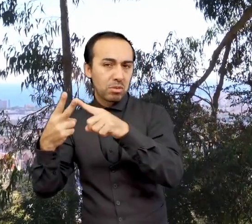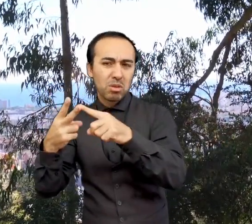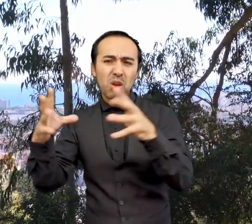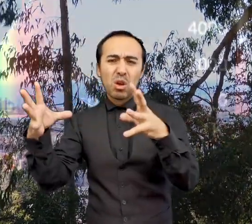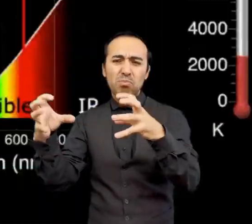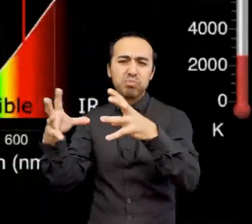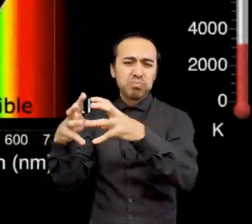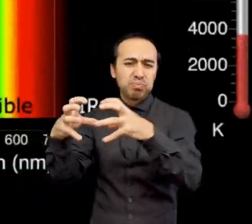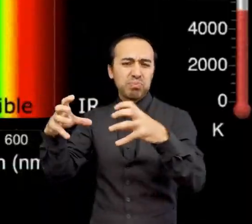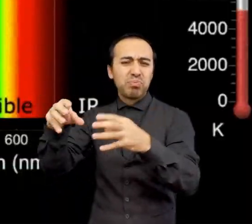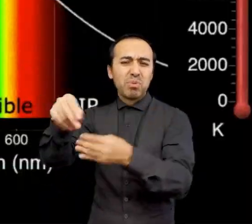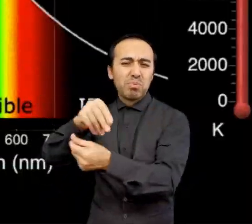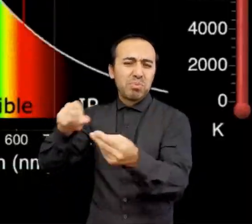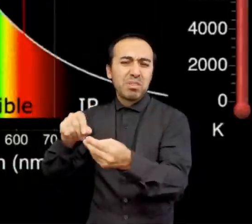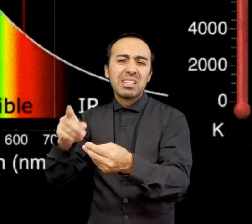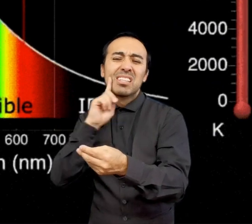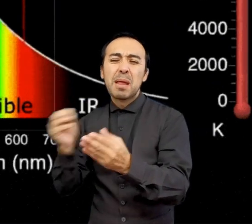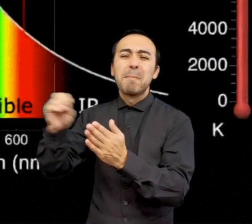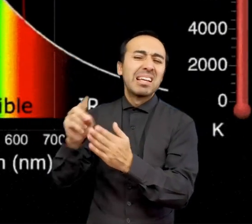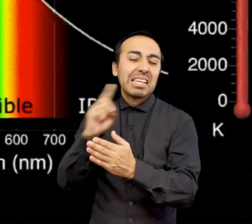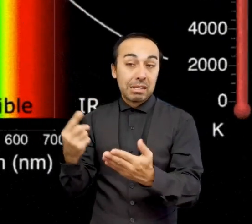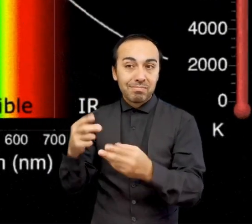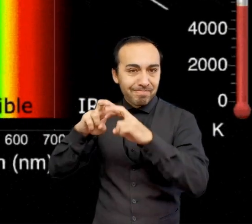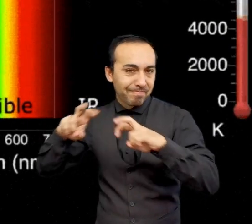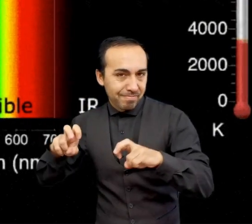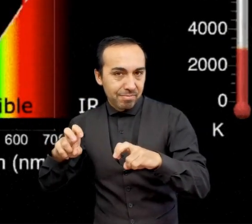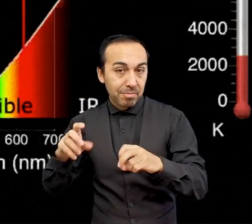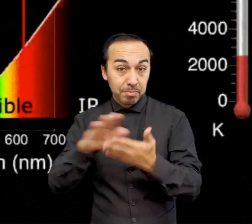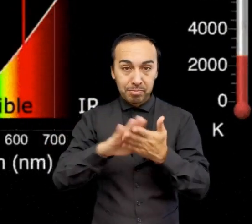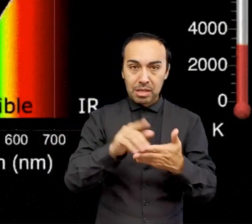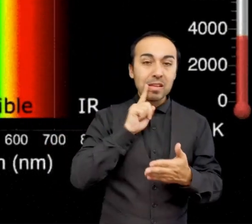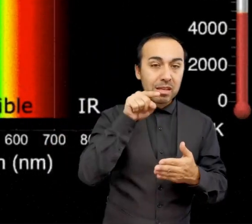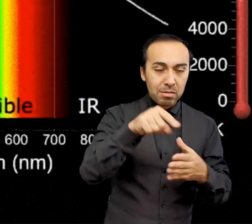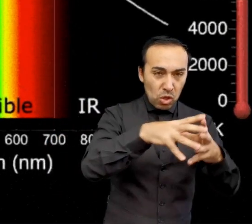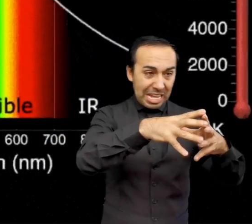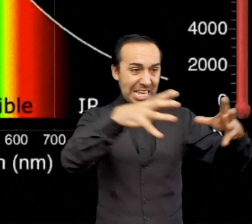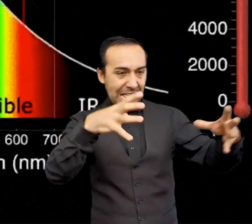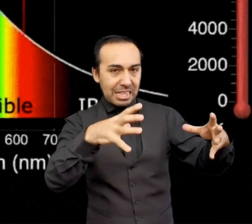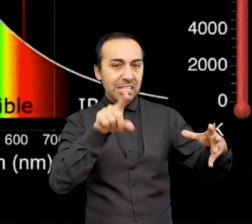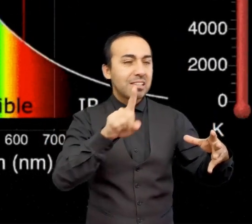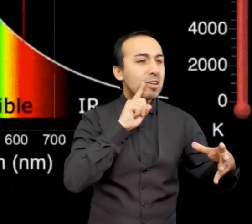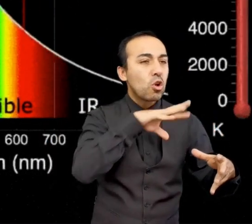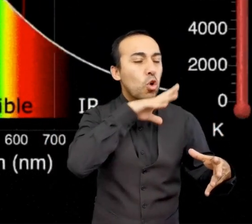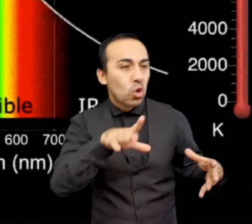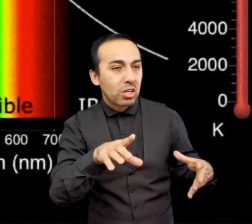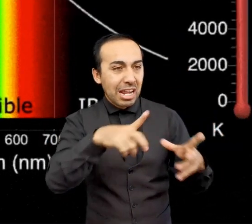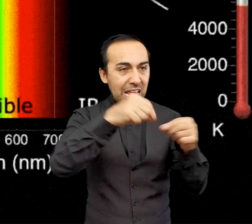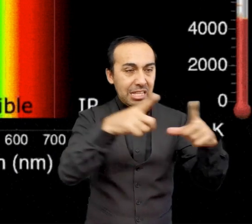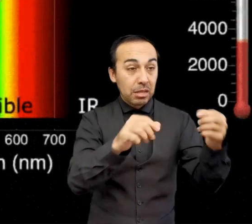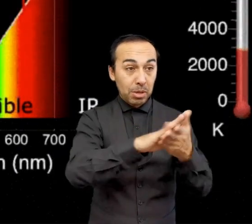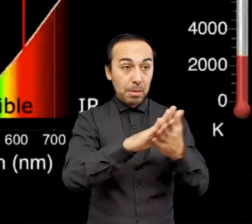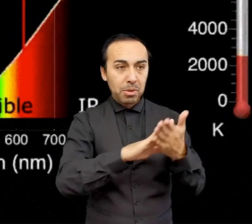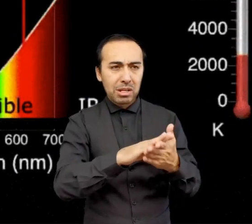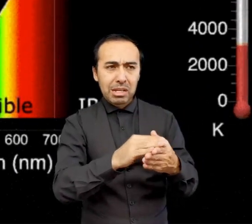gas y polvo. Sobre la temperatura superficial, esta tiene relación con el color de las estrellas. Según esto, las